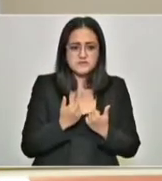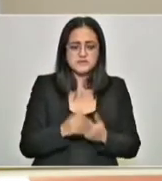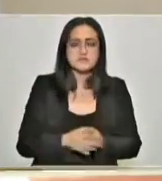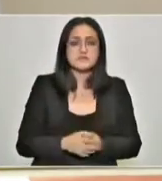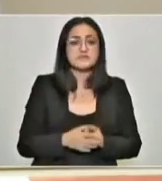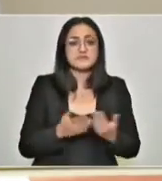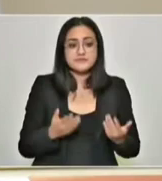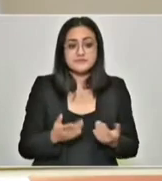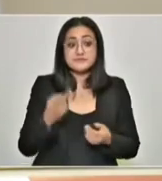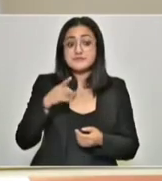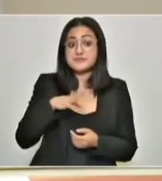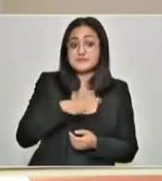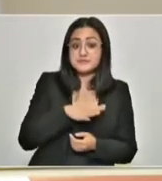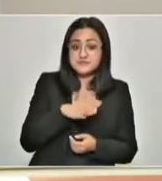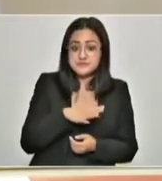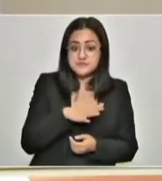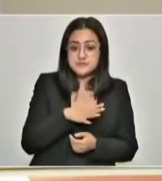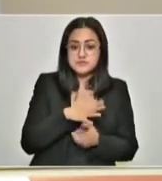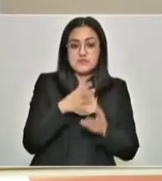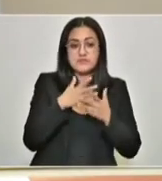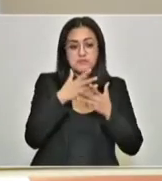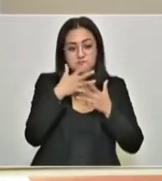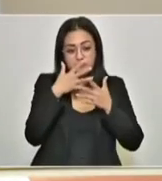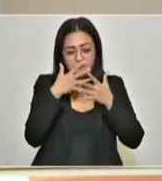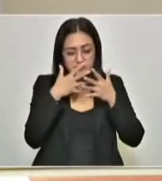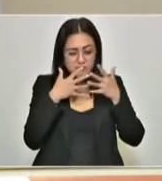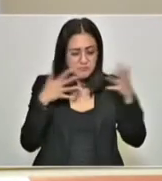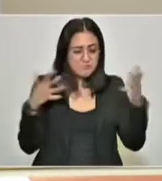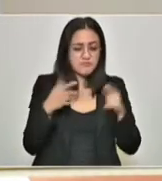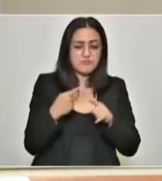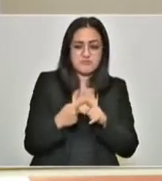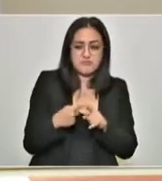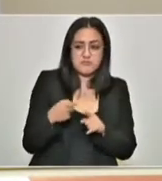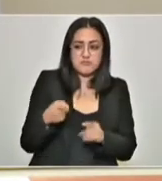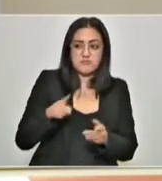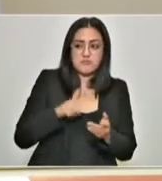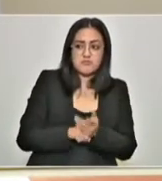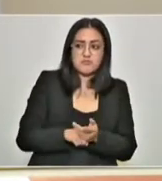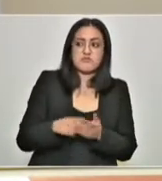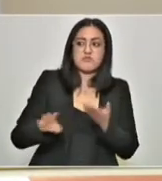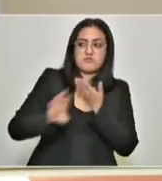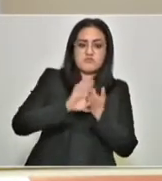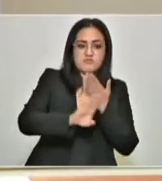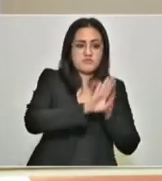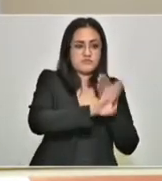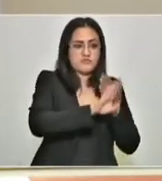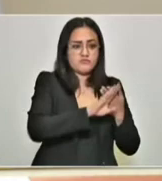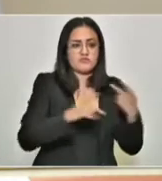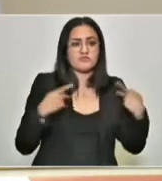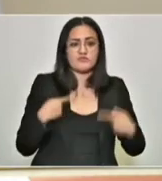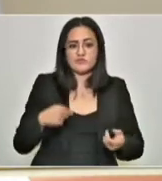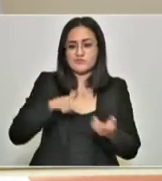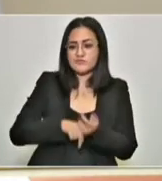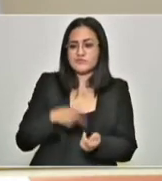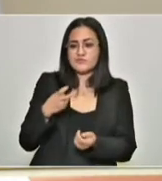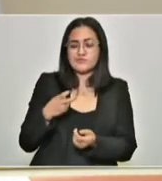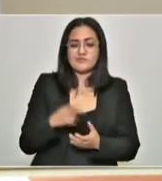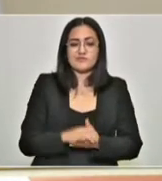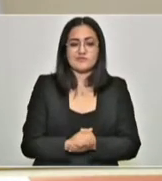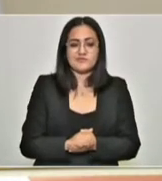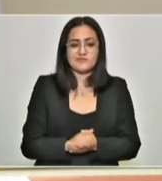pero había una enorme presión delincuencial por el narcomenudeo en la sociedad poblana.